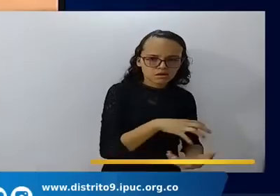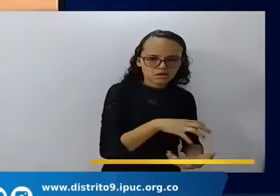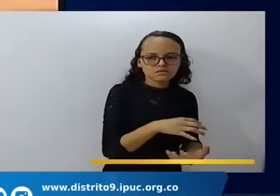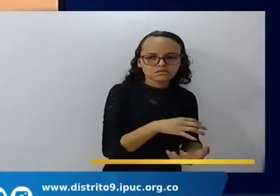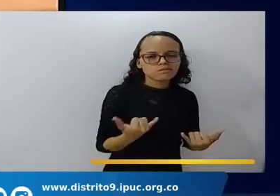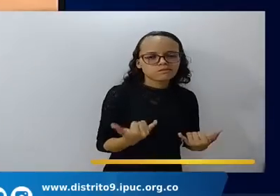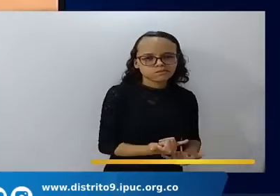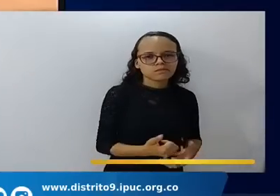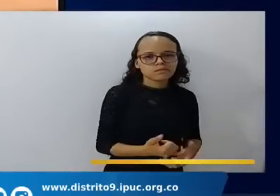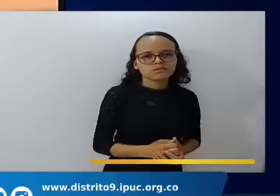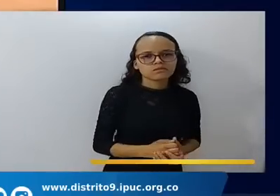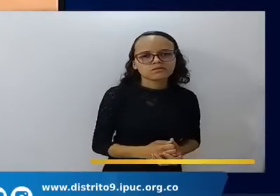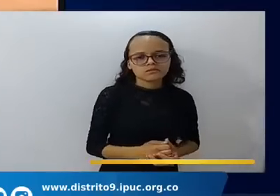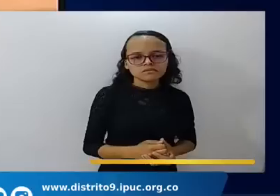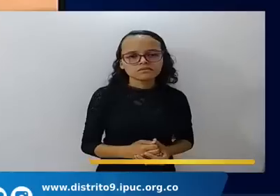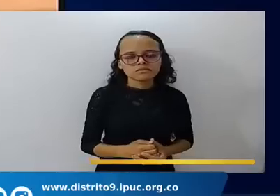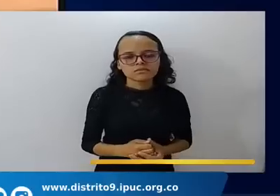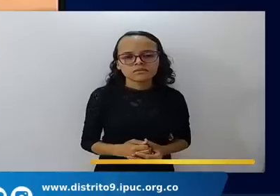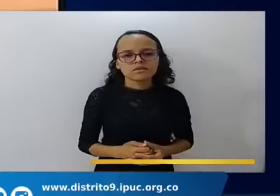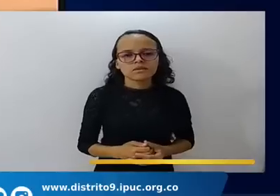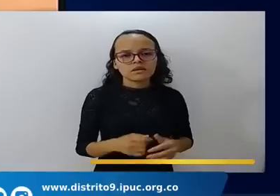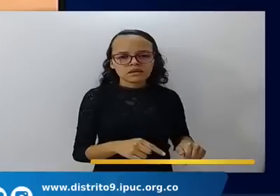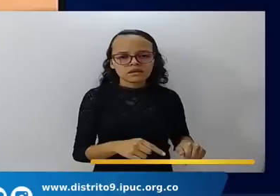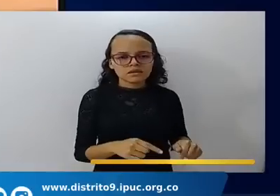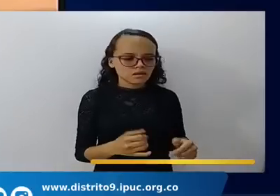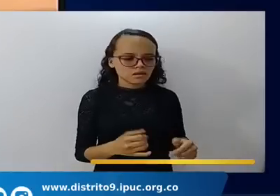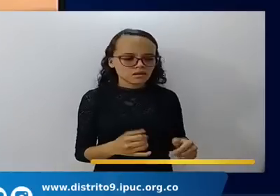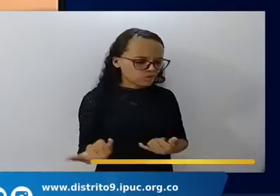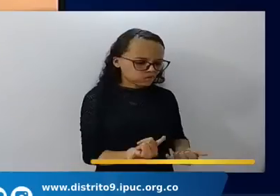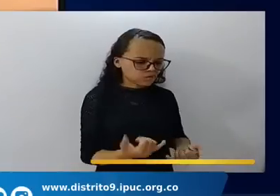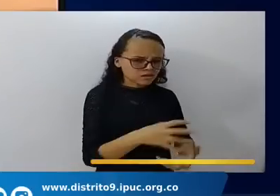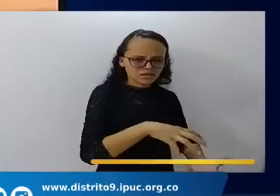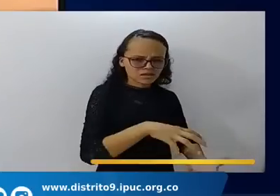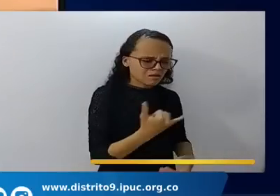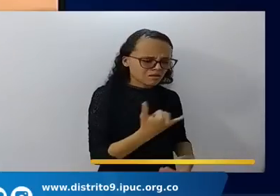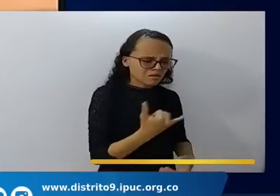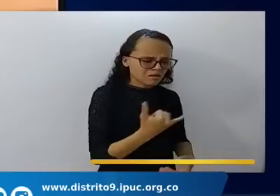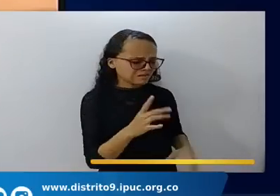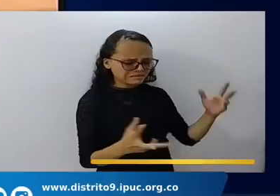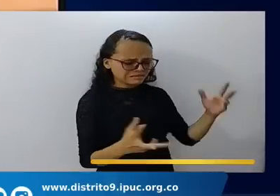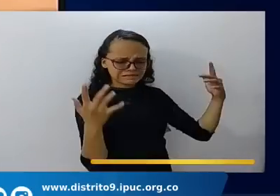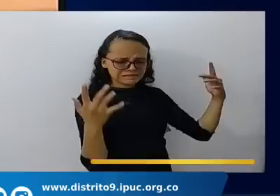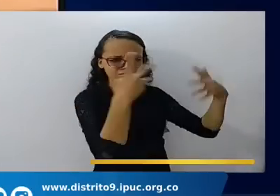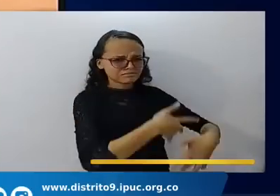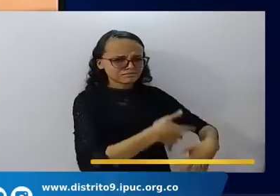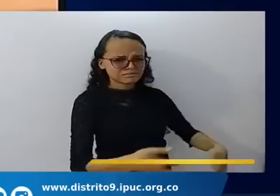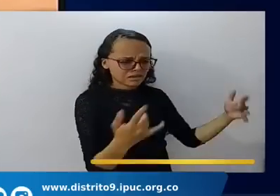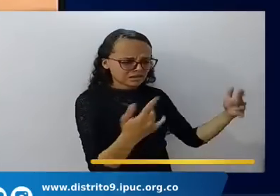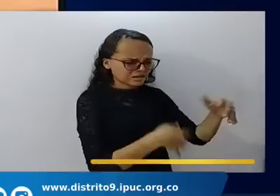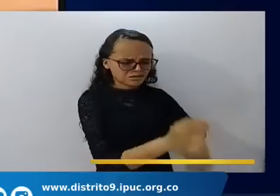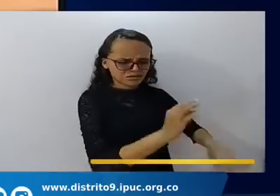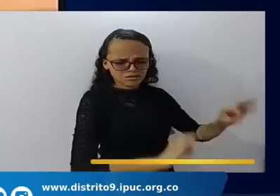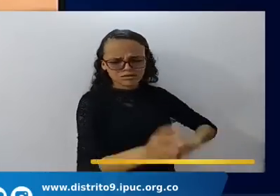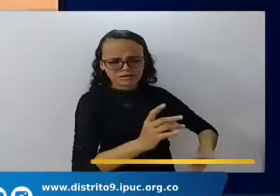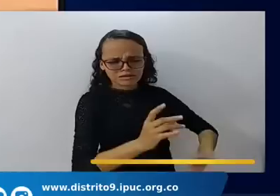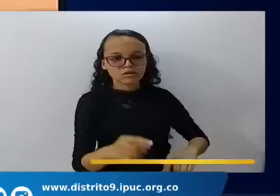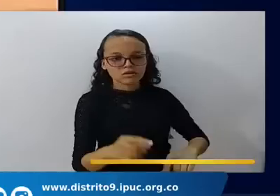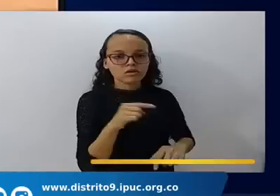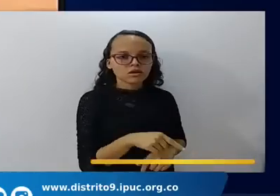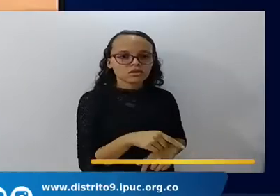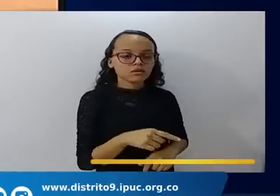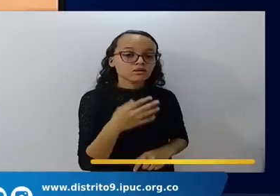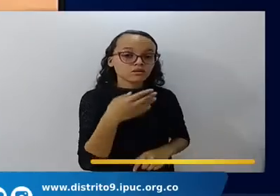Que no fue un basurero lo que Dios le entregó al hombre. Dios le entregó una tierra hermosa.